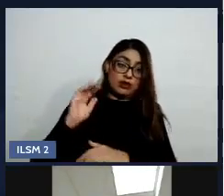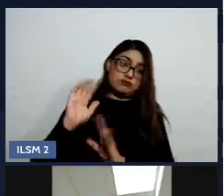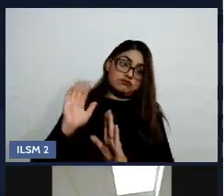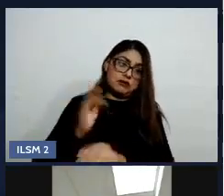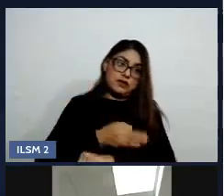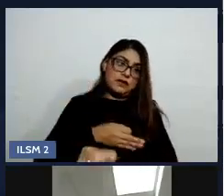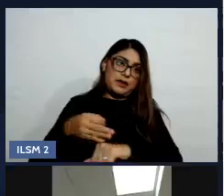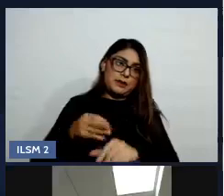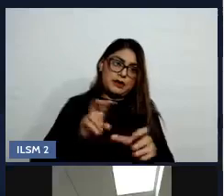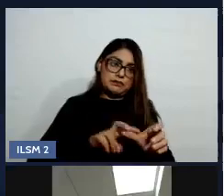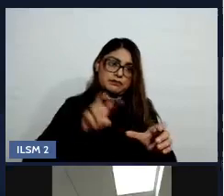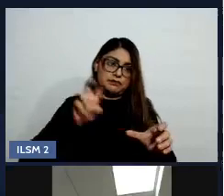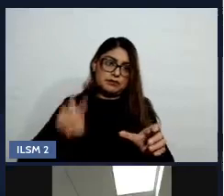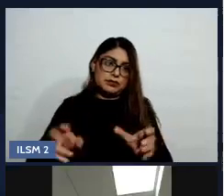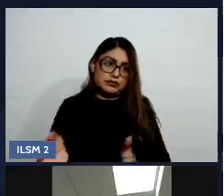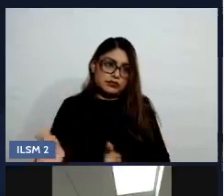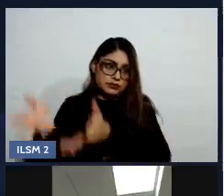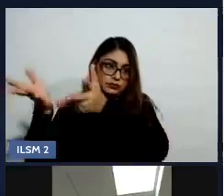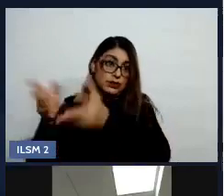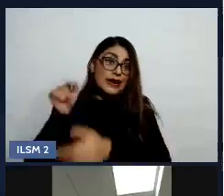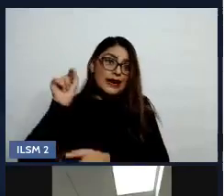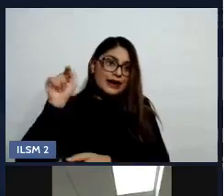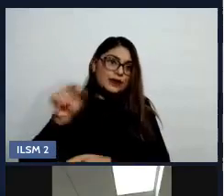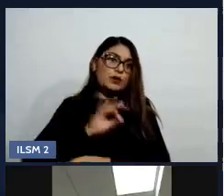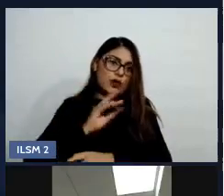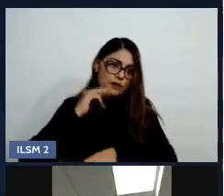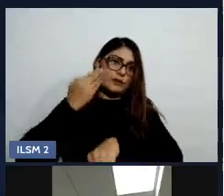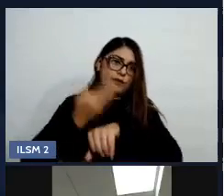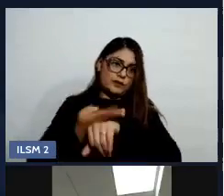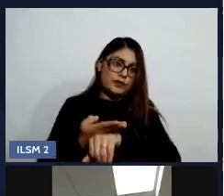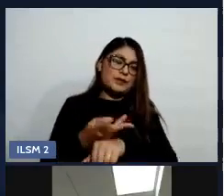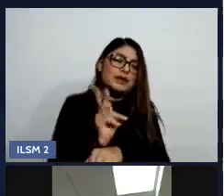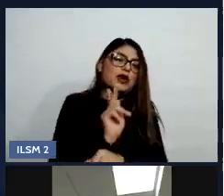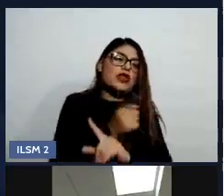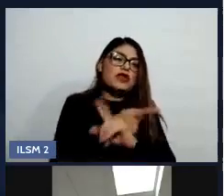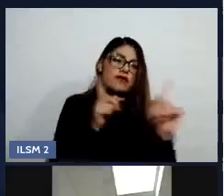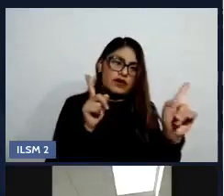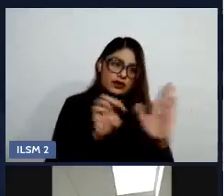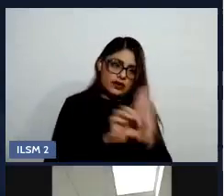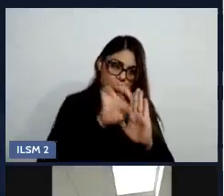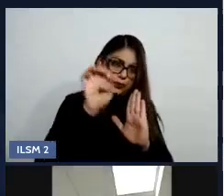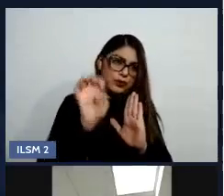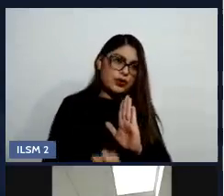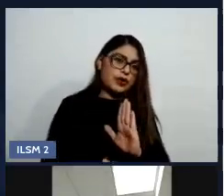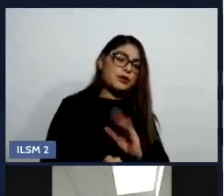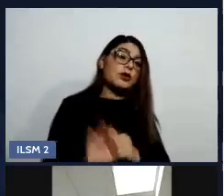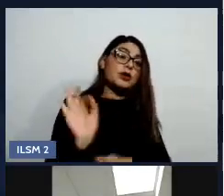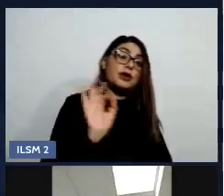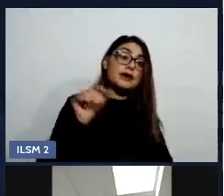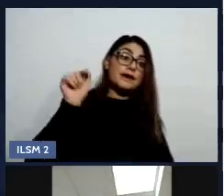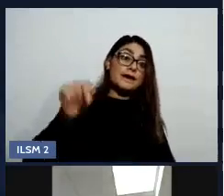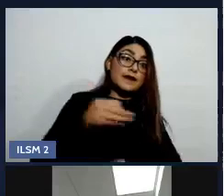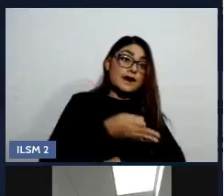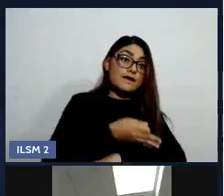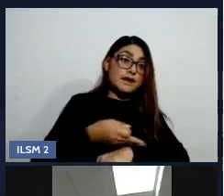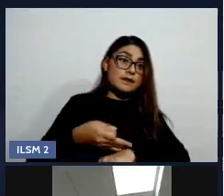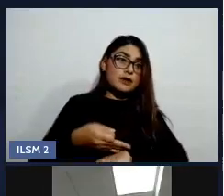alguien responsable. En cambio, si en la familia lo que busco es,